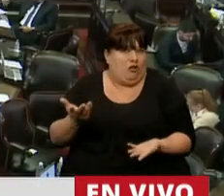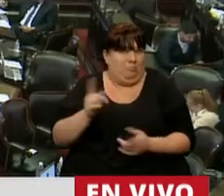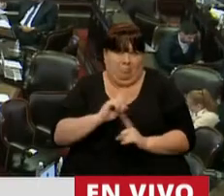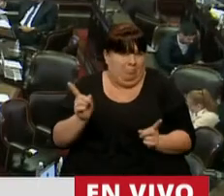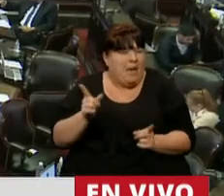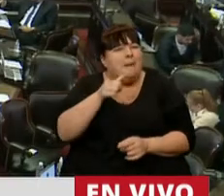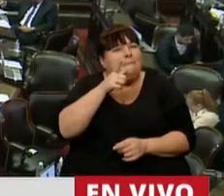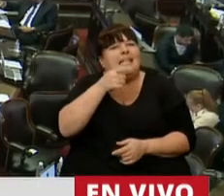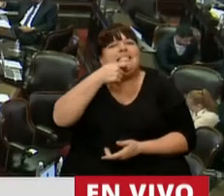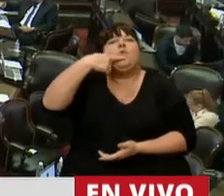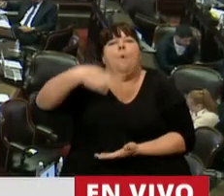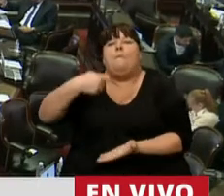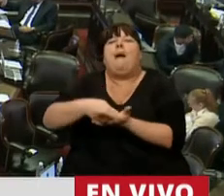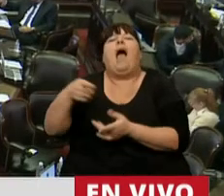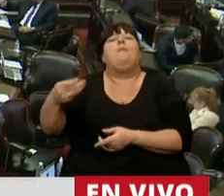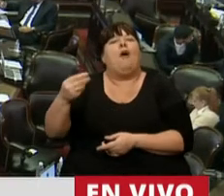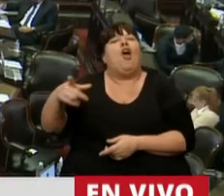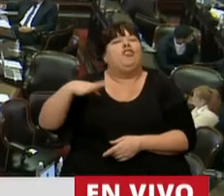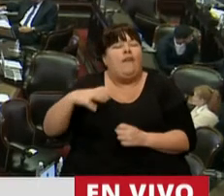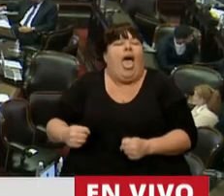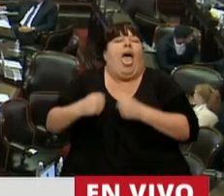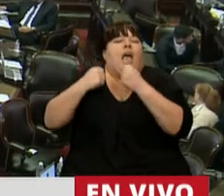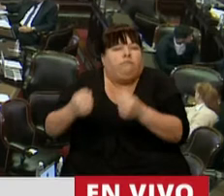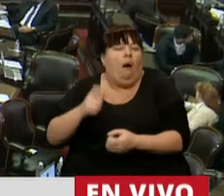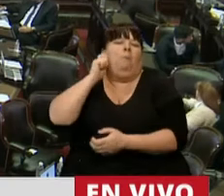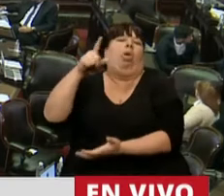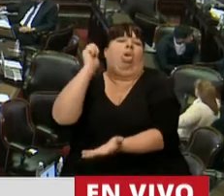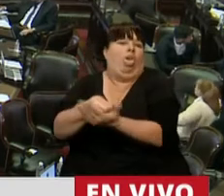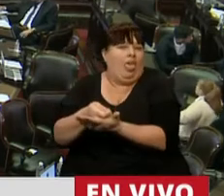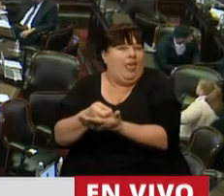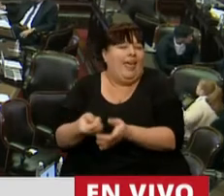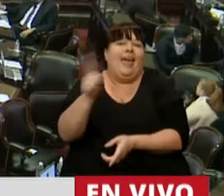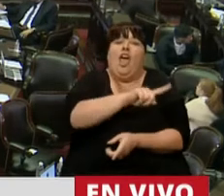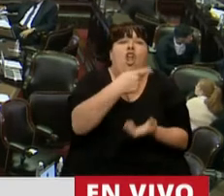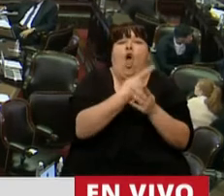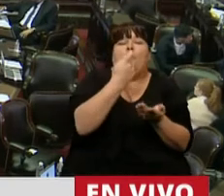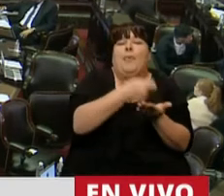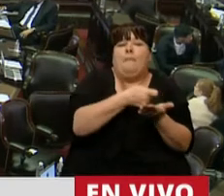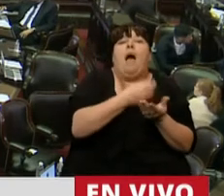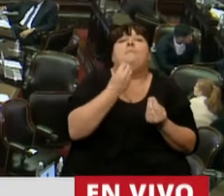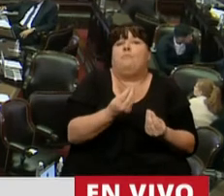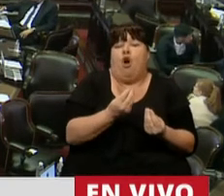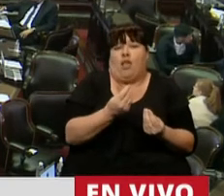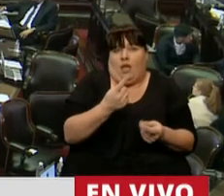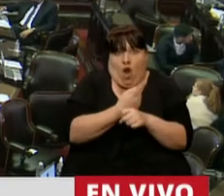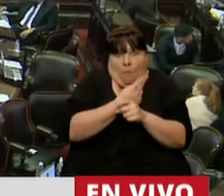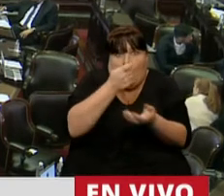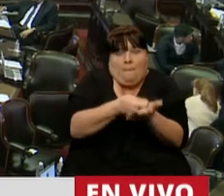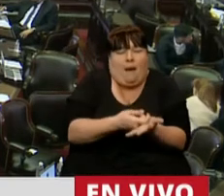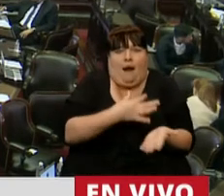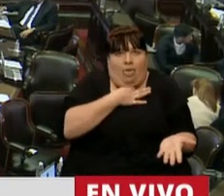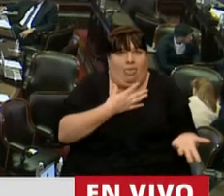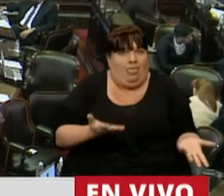¿No será que el que pagó fue porque aún con esfuerzo pudo pagar? ¿Y no será que el que no pudo cumplir fue porque no pudo pagar?